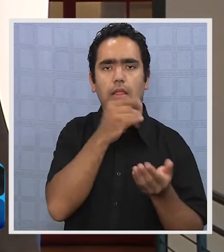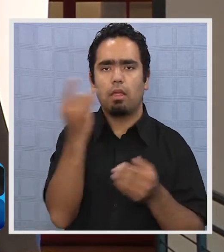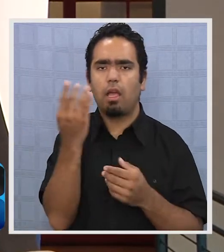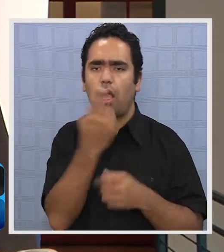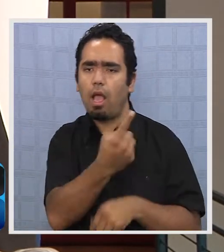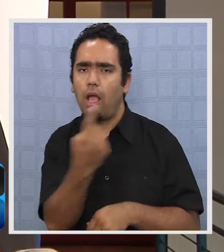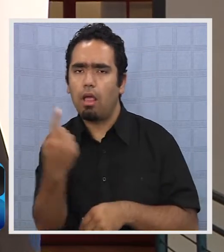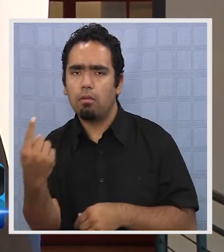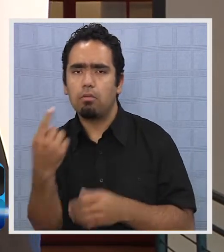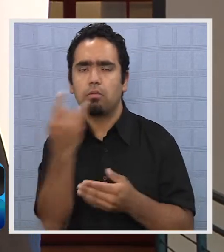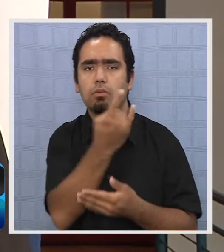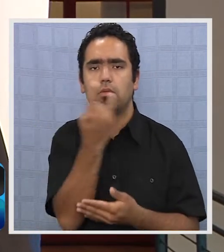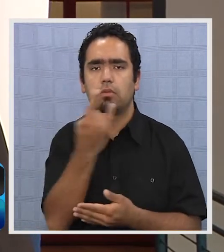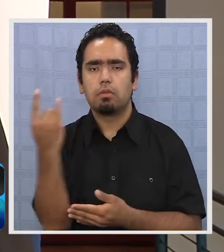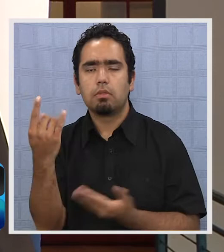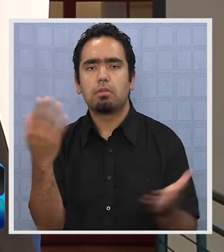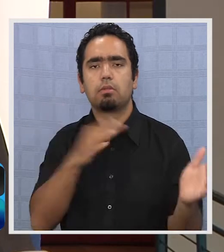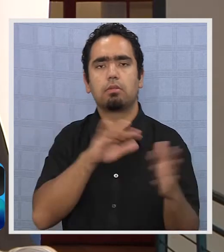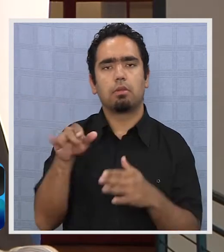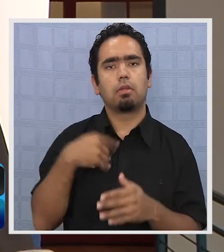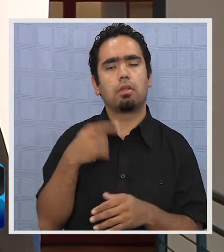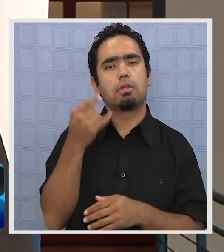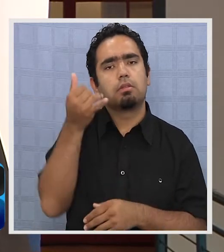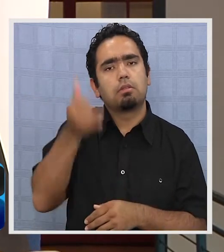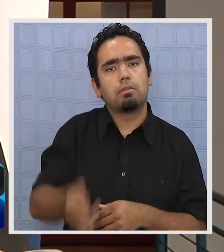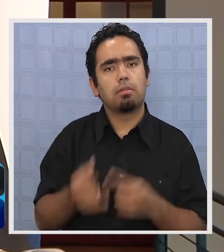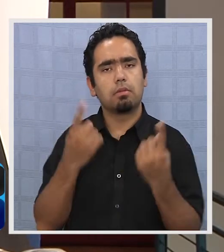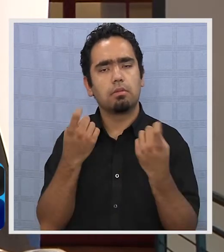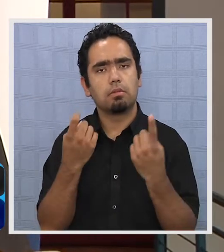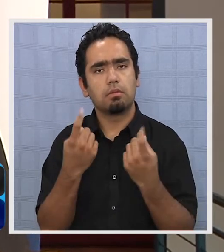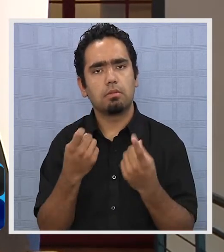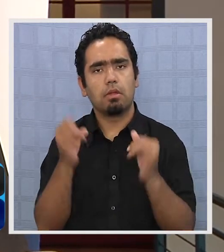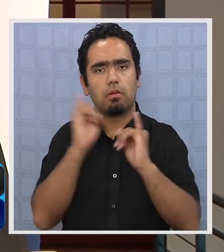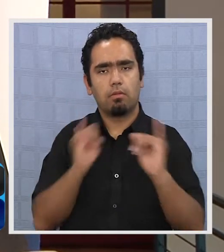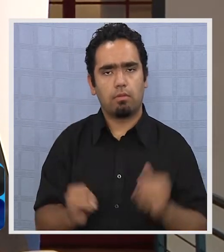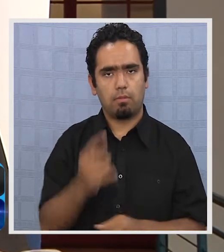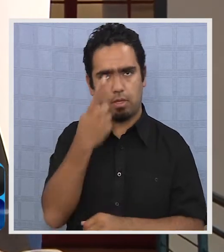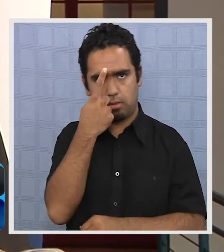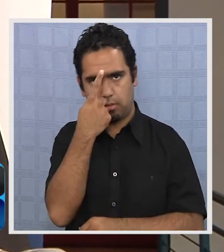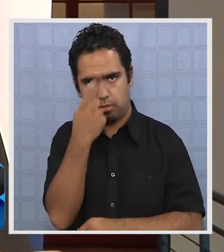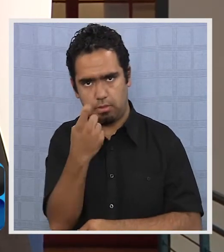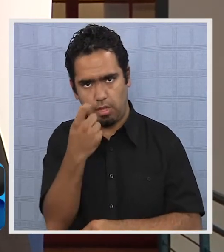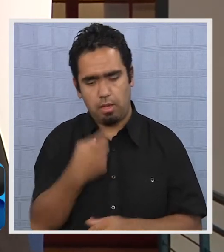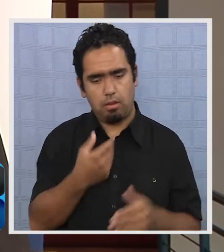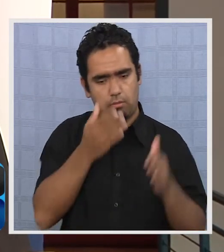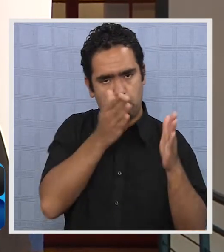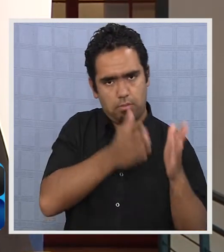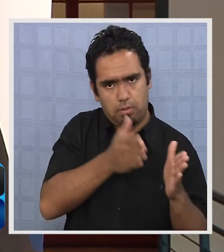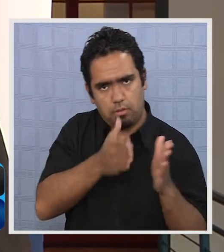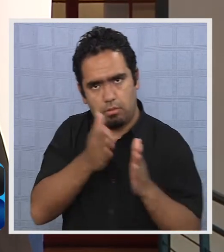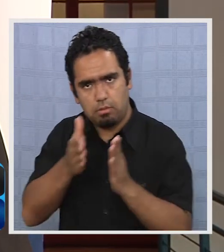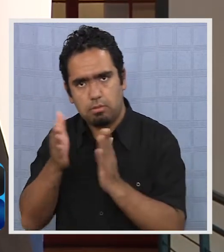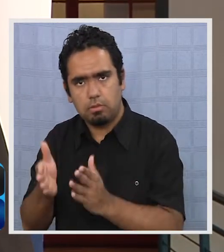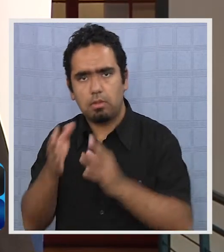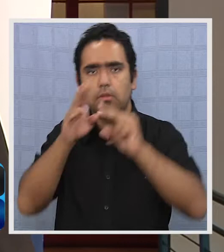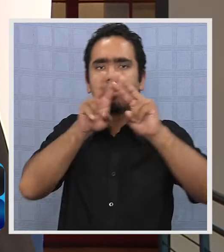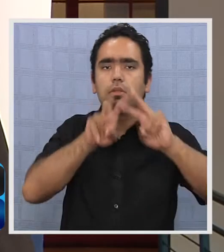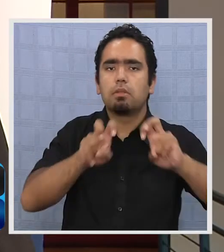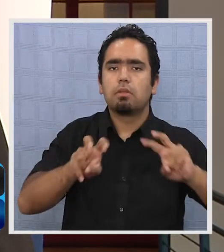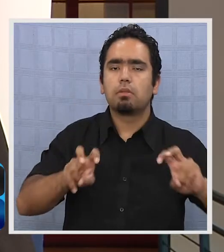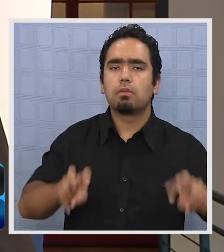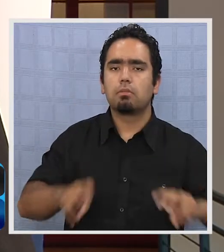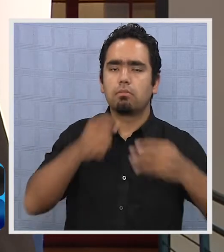universidades. Para todo tipo de carreras, cada vez más, es necesario que haya mecanismos serios,